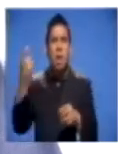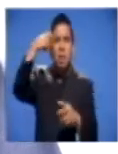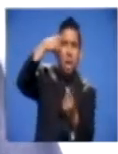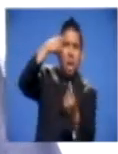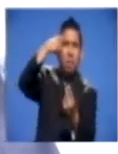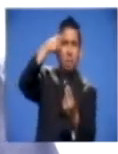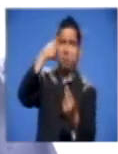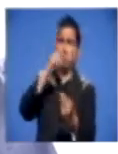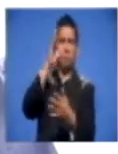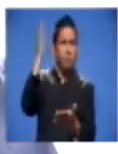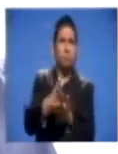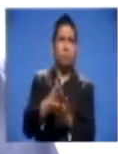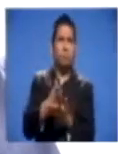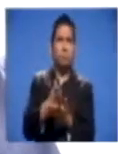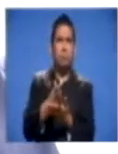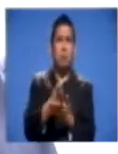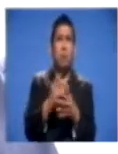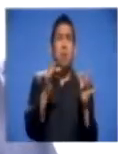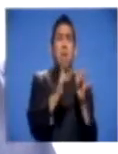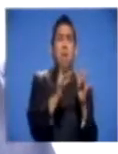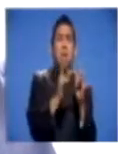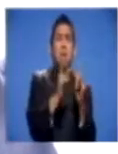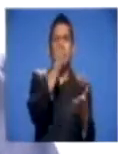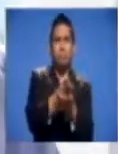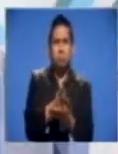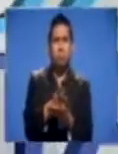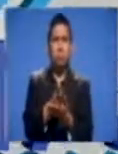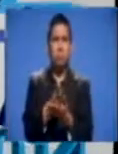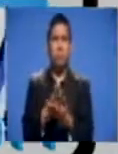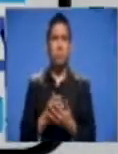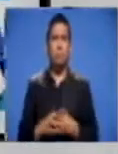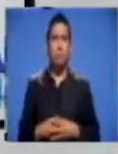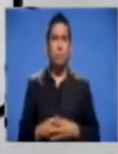Quebraremos el círculo vicioso de la extorsión.